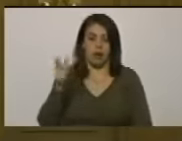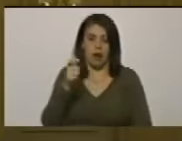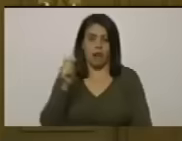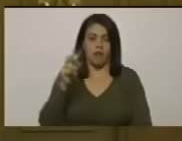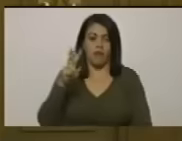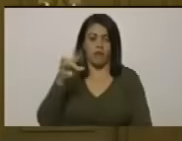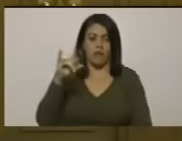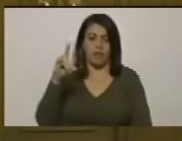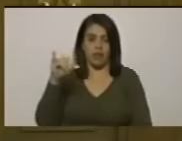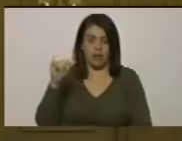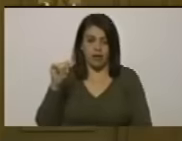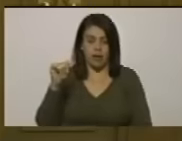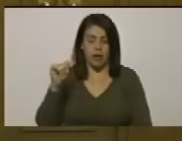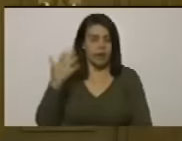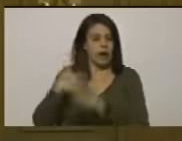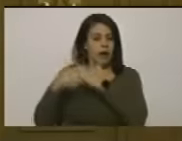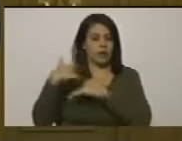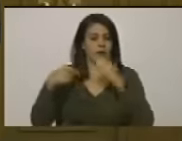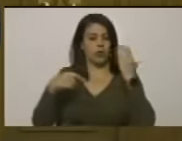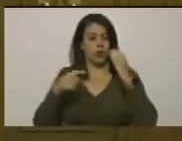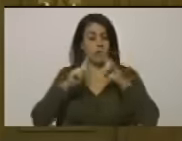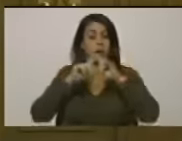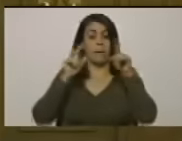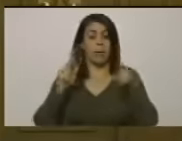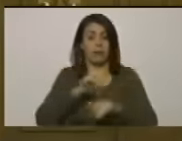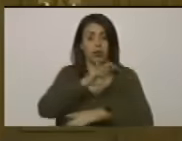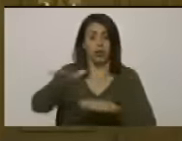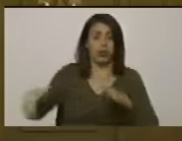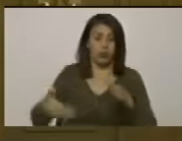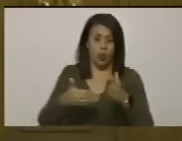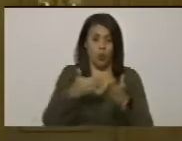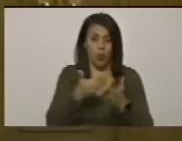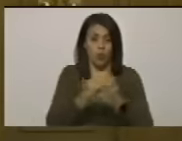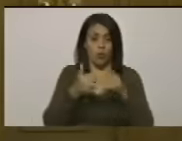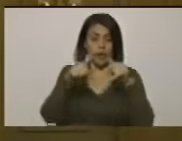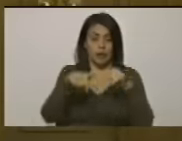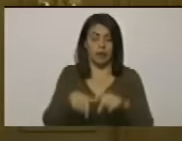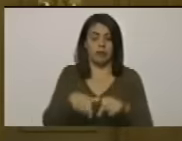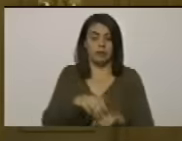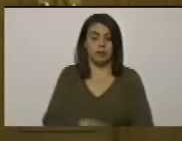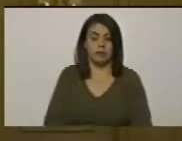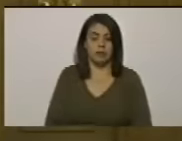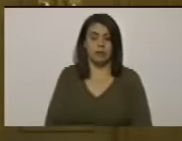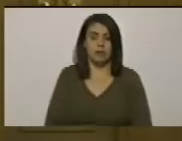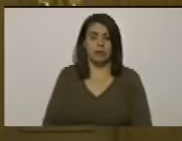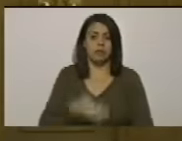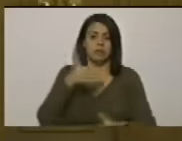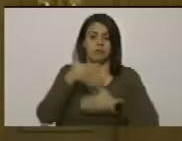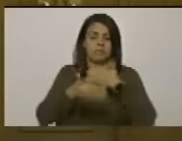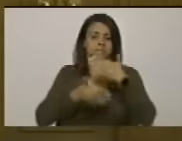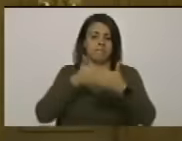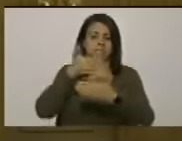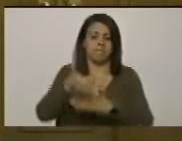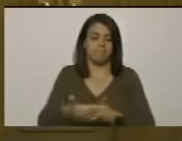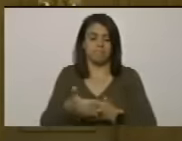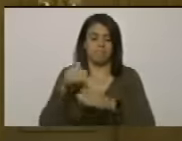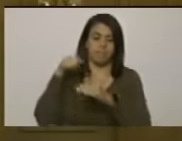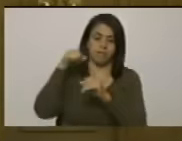pero dentro de toda esta larga lucha